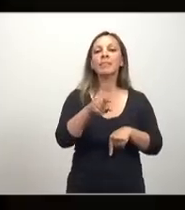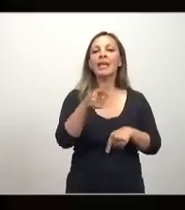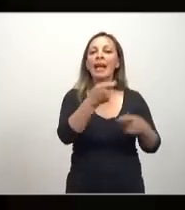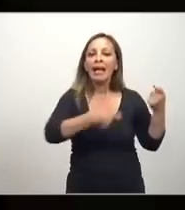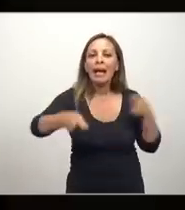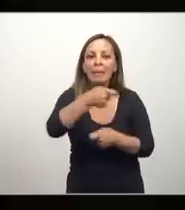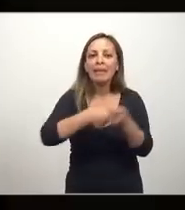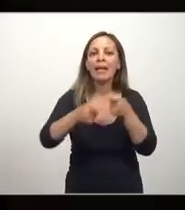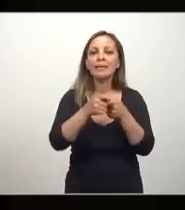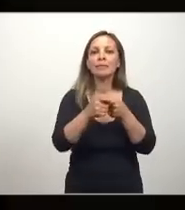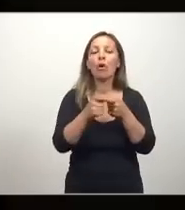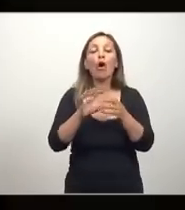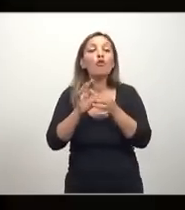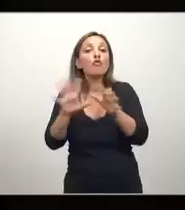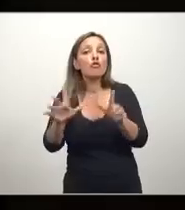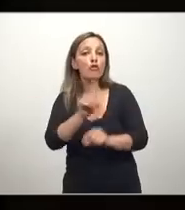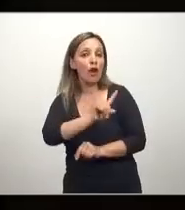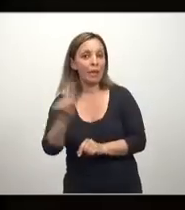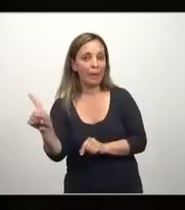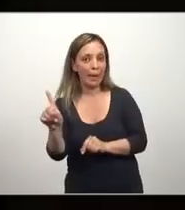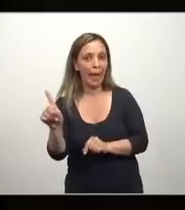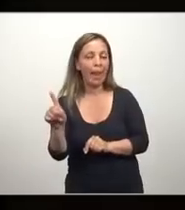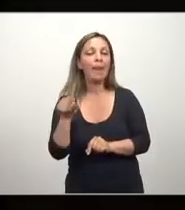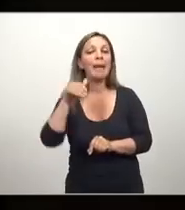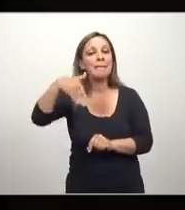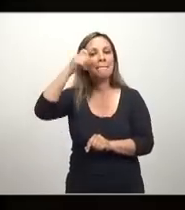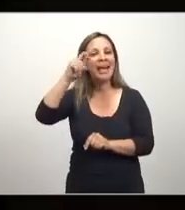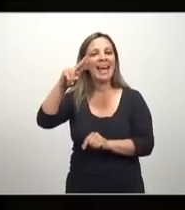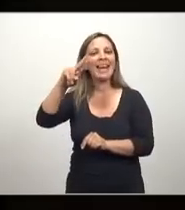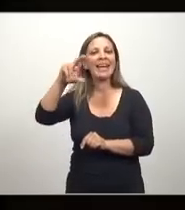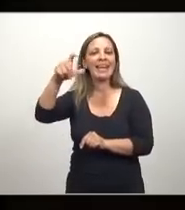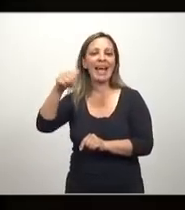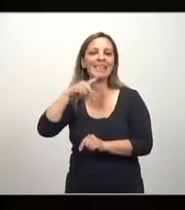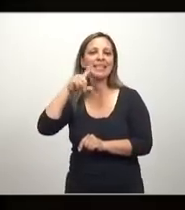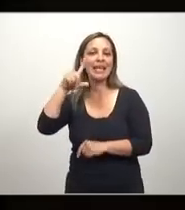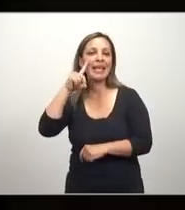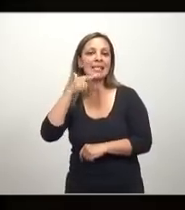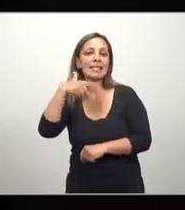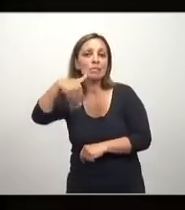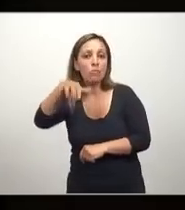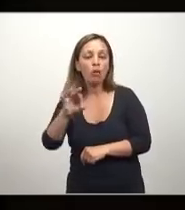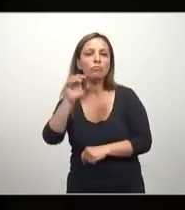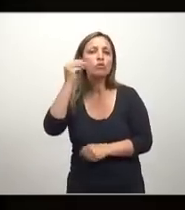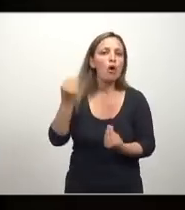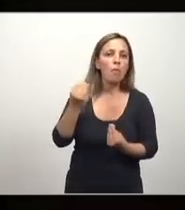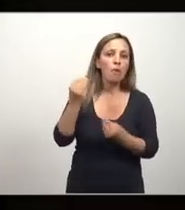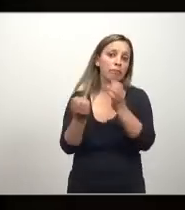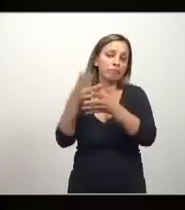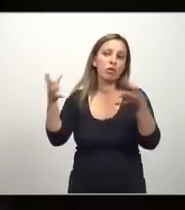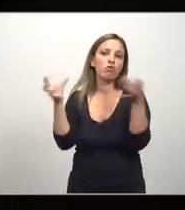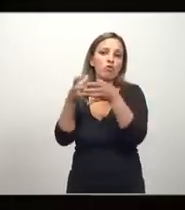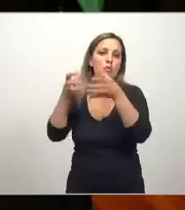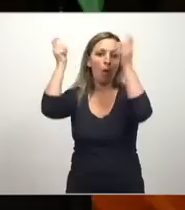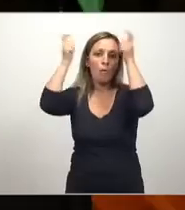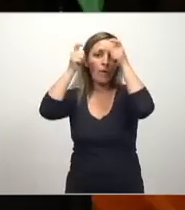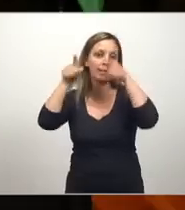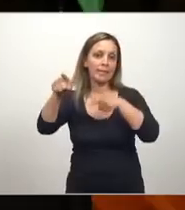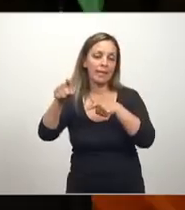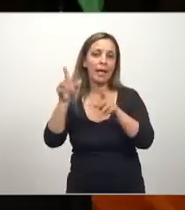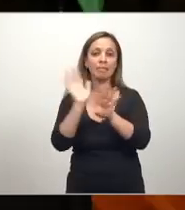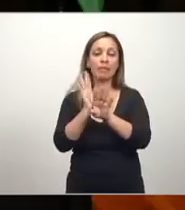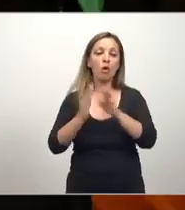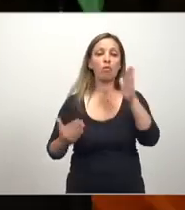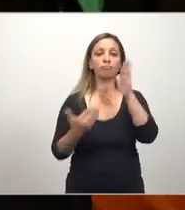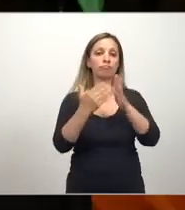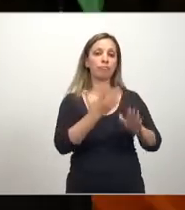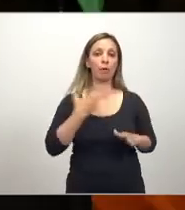no liberal, mercantilismo, sobre todo por el surgimiento de una burguesía, propietaria de los